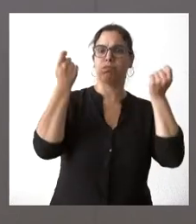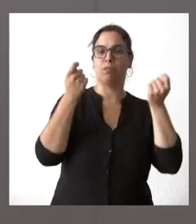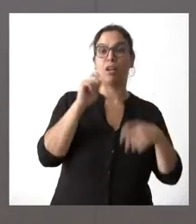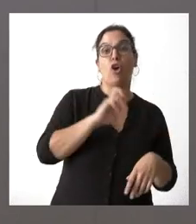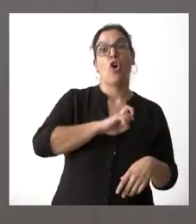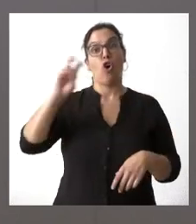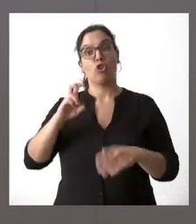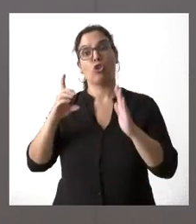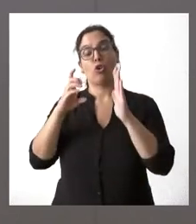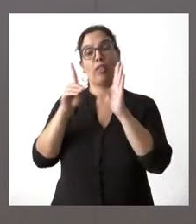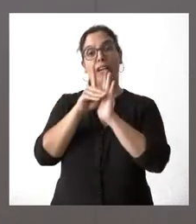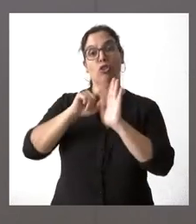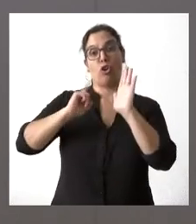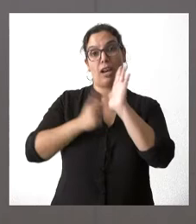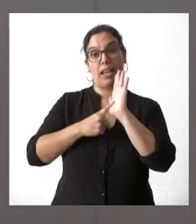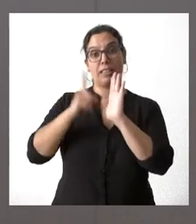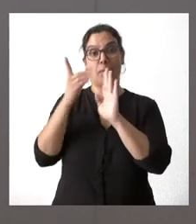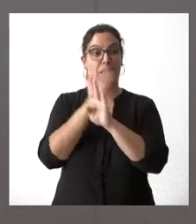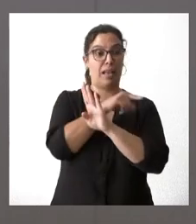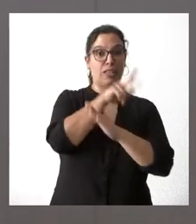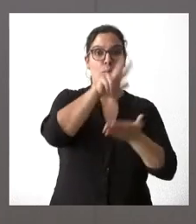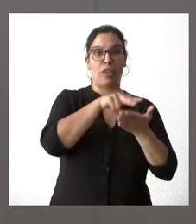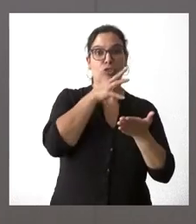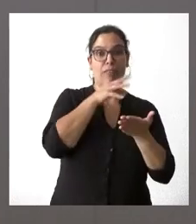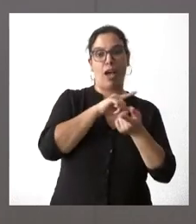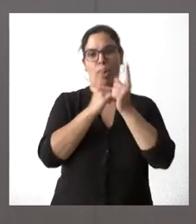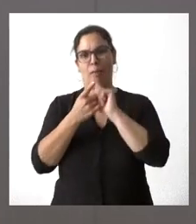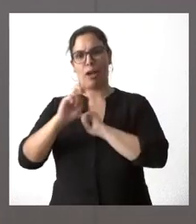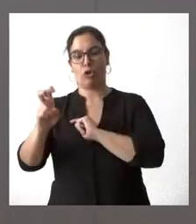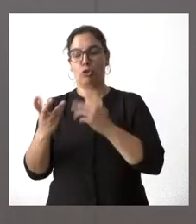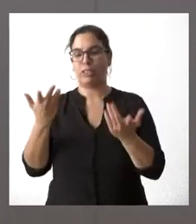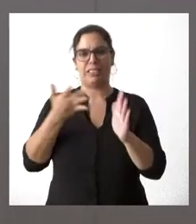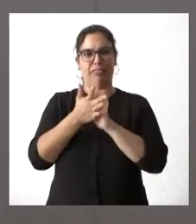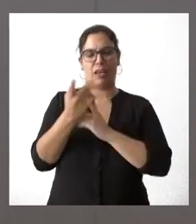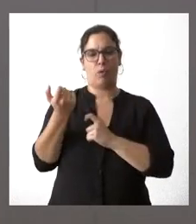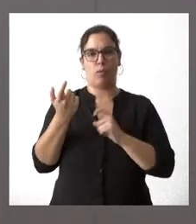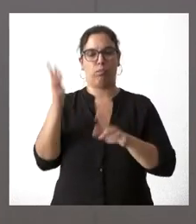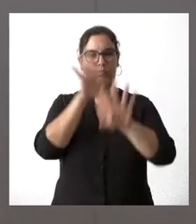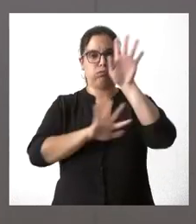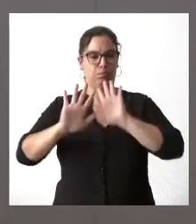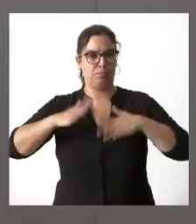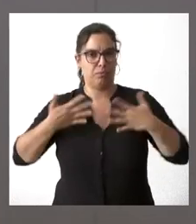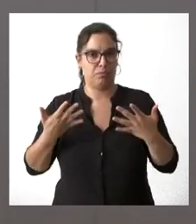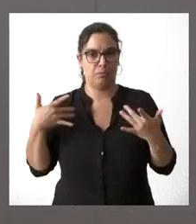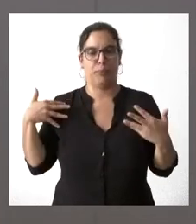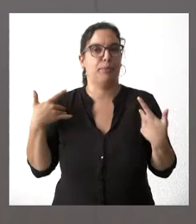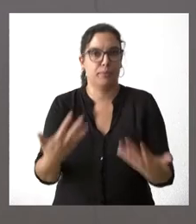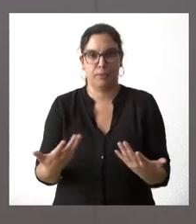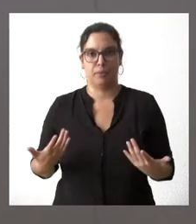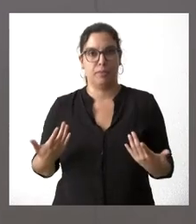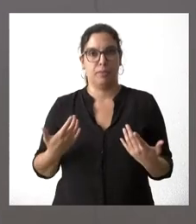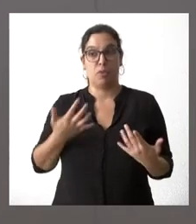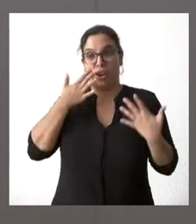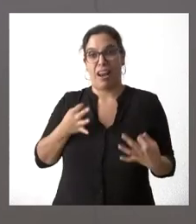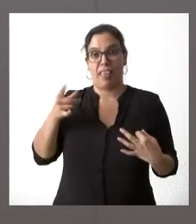que va a cambiar el que todavía ni siquiera había sido convalidado. Con lo cual, estamos ante una cierta improvisación, una cierta precipitación de quien no sabe